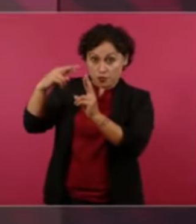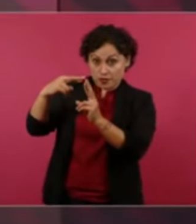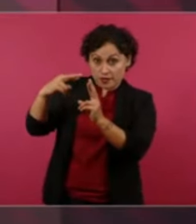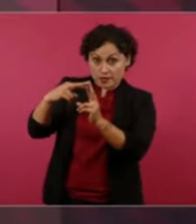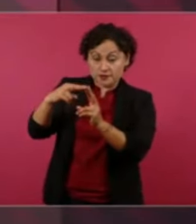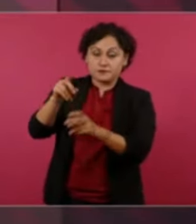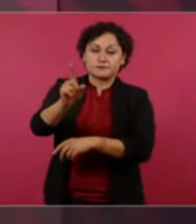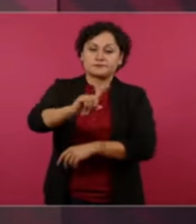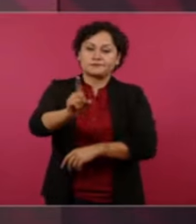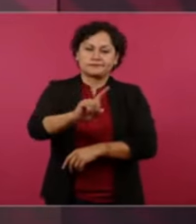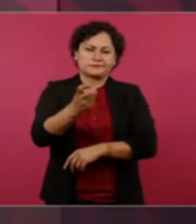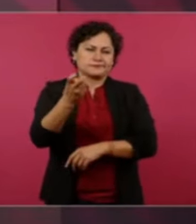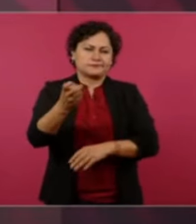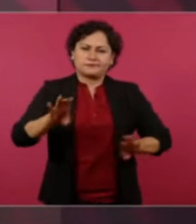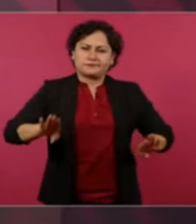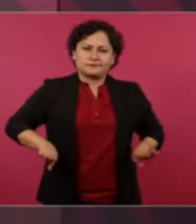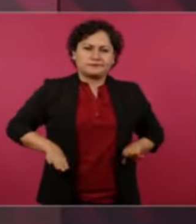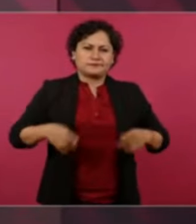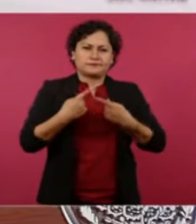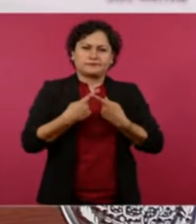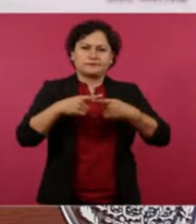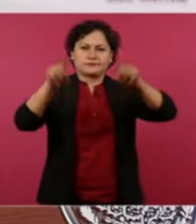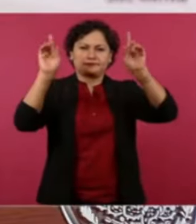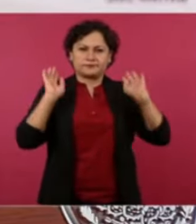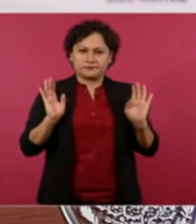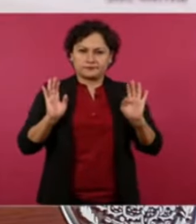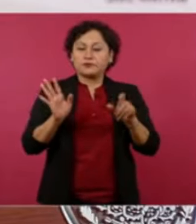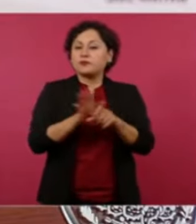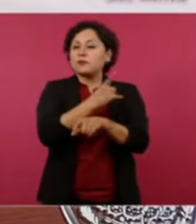que es católico sabe que la iglesia es el pueblo